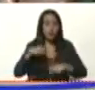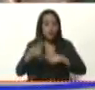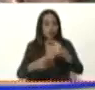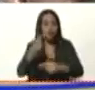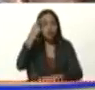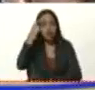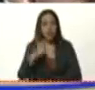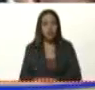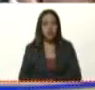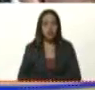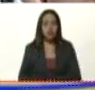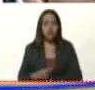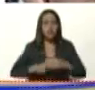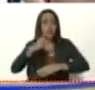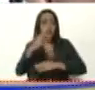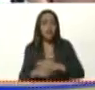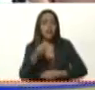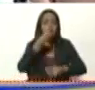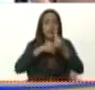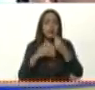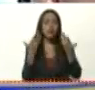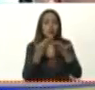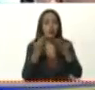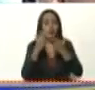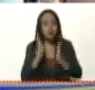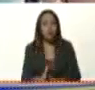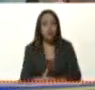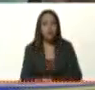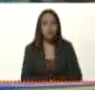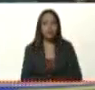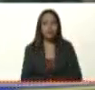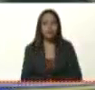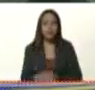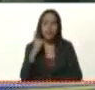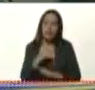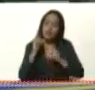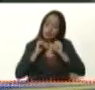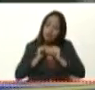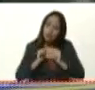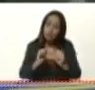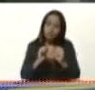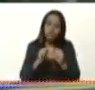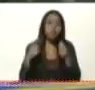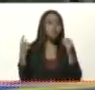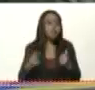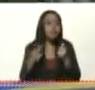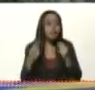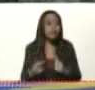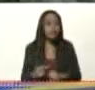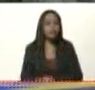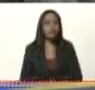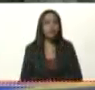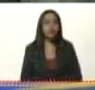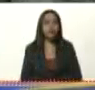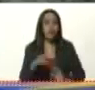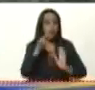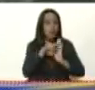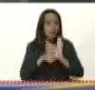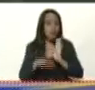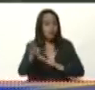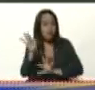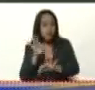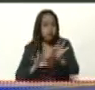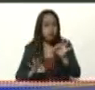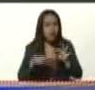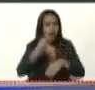a través del programa de alimentación escolar que se mantiene vivo y activo. Se toman todas las medidas para que sea